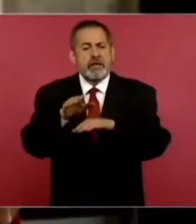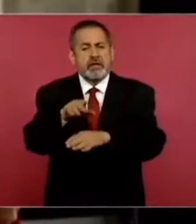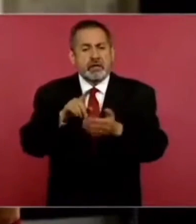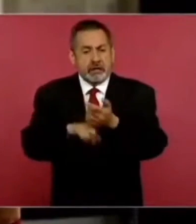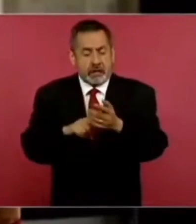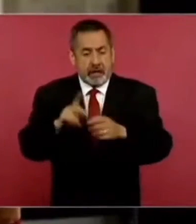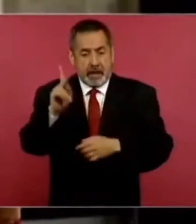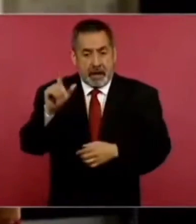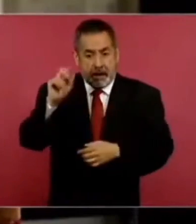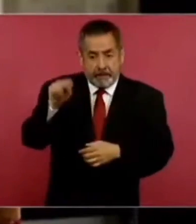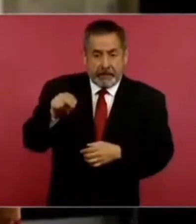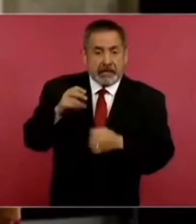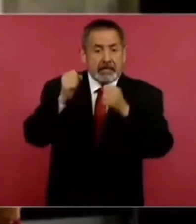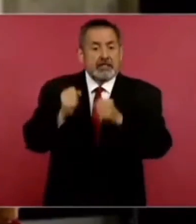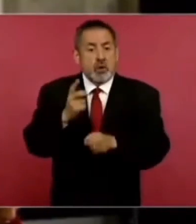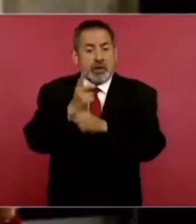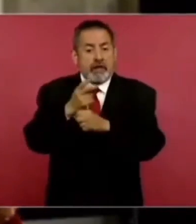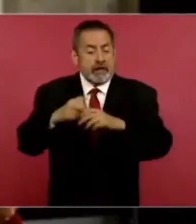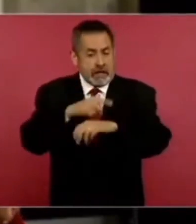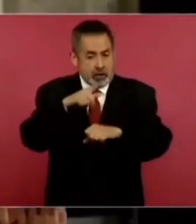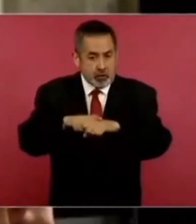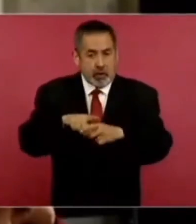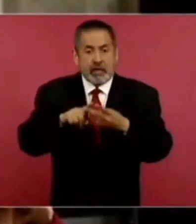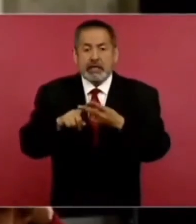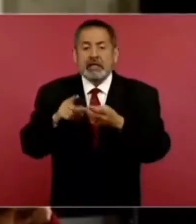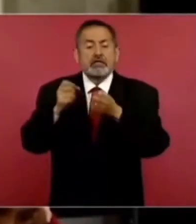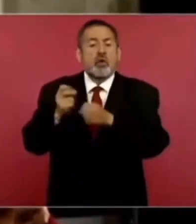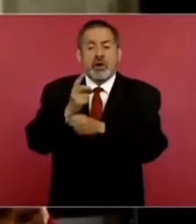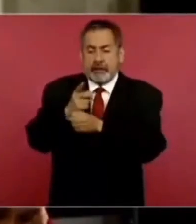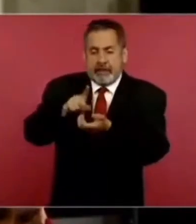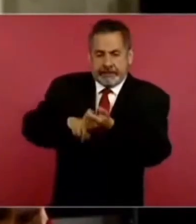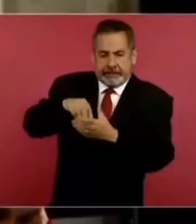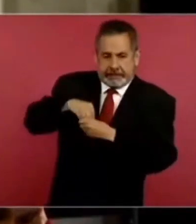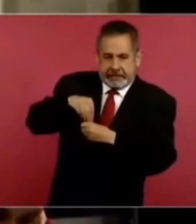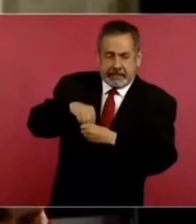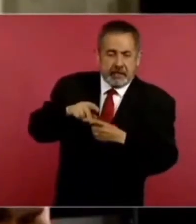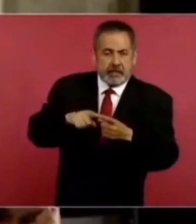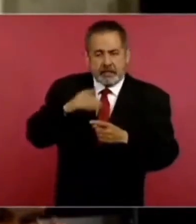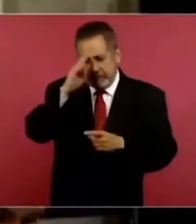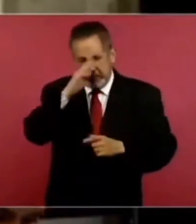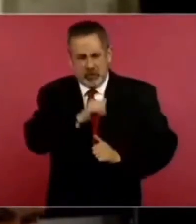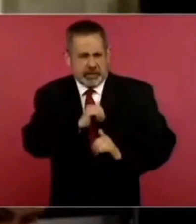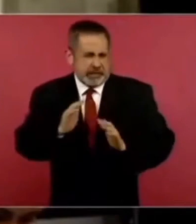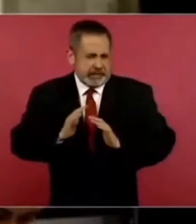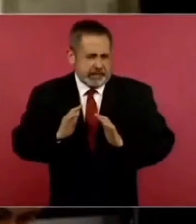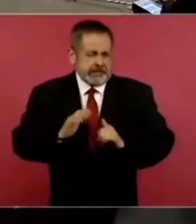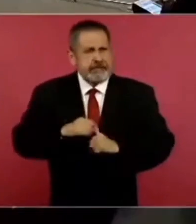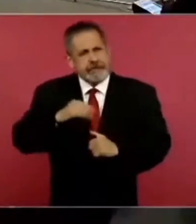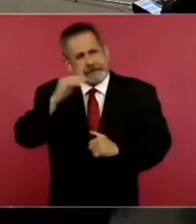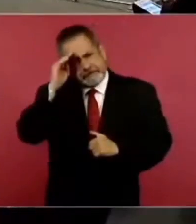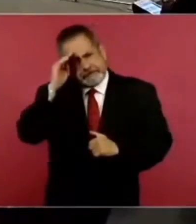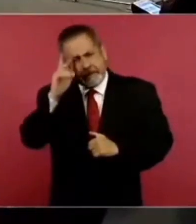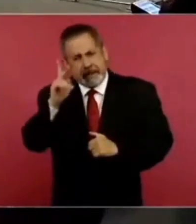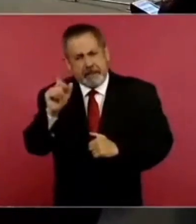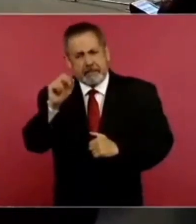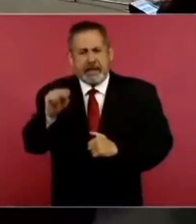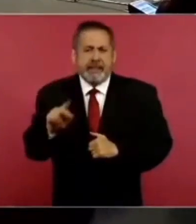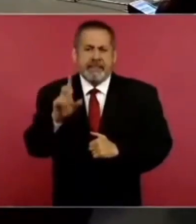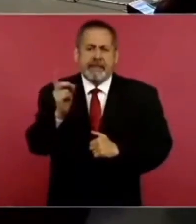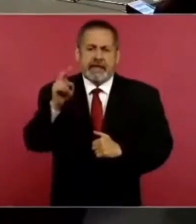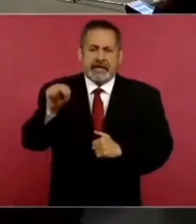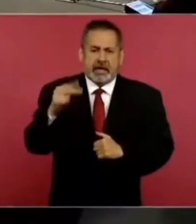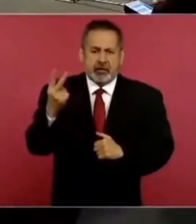estrategia también de seguridad nacional, de seguridad interna. Si pienso en el Ejército, pienso en el plan de N2,